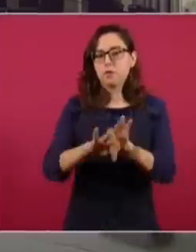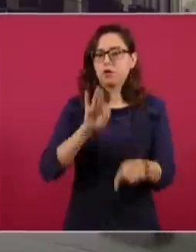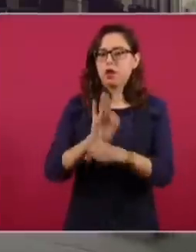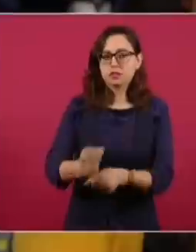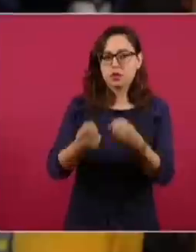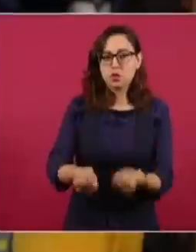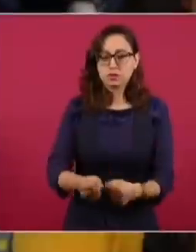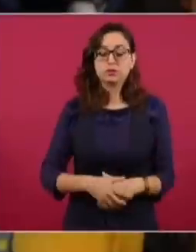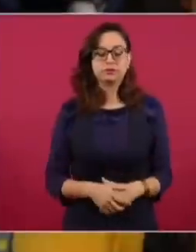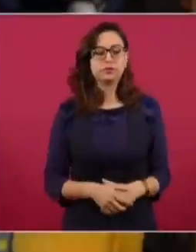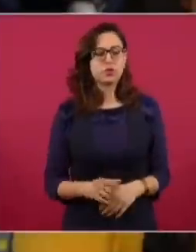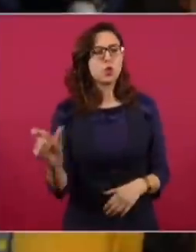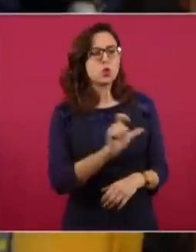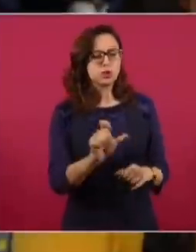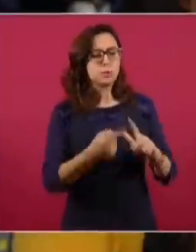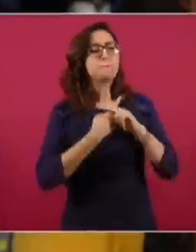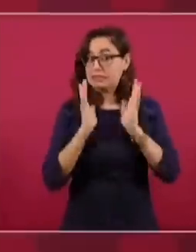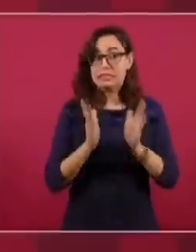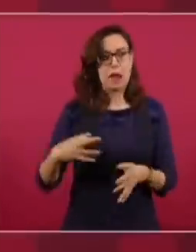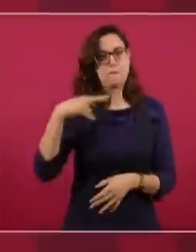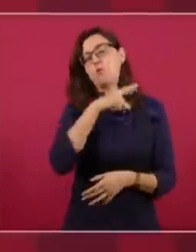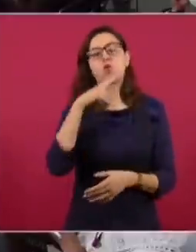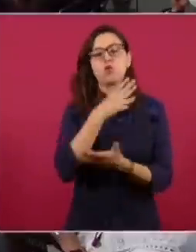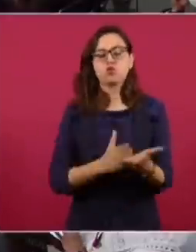¿Cuánto inició el reforzamiento? Este mismo año.